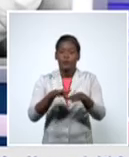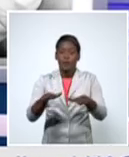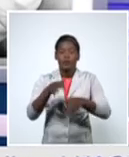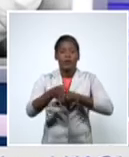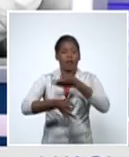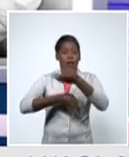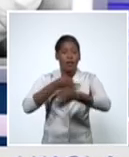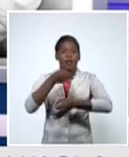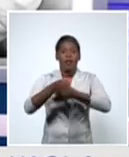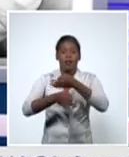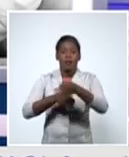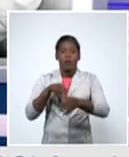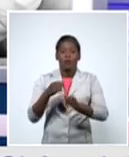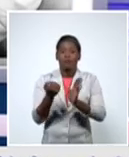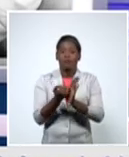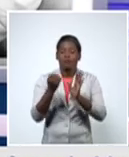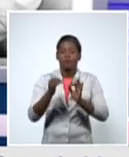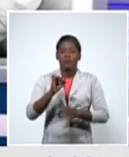Cuba confirma hoy